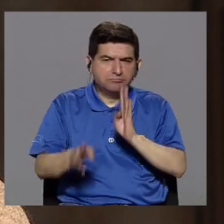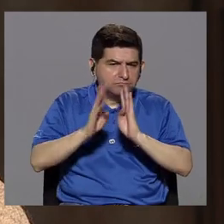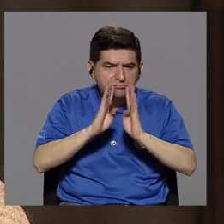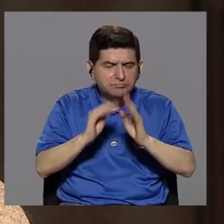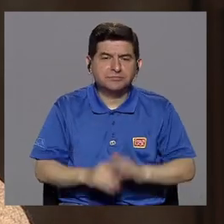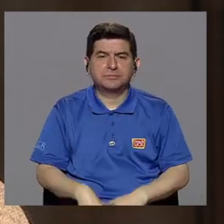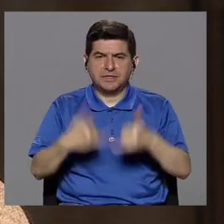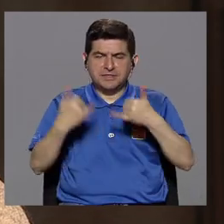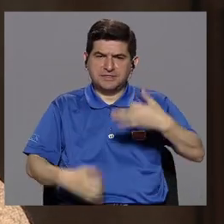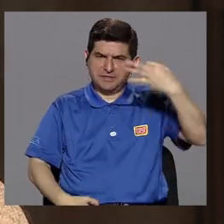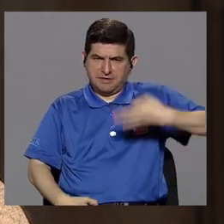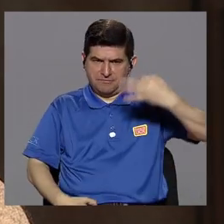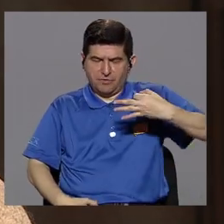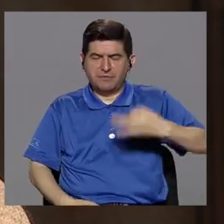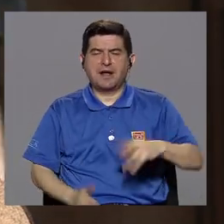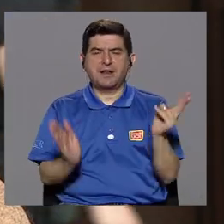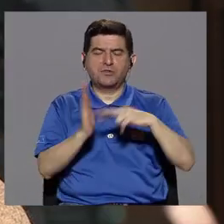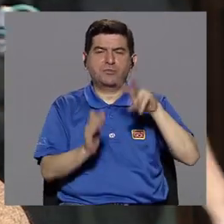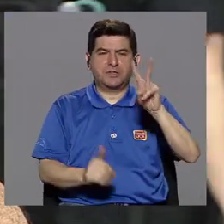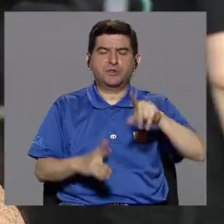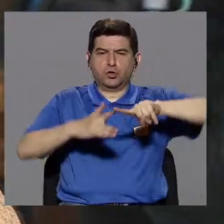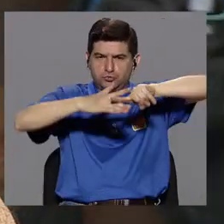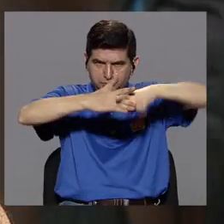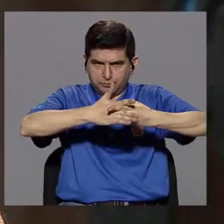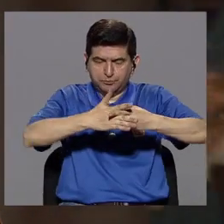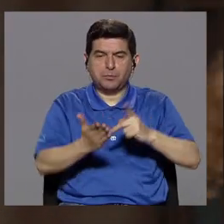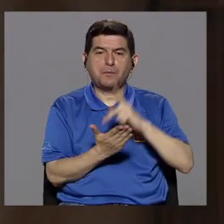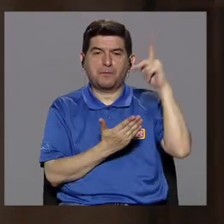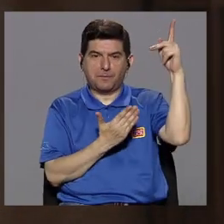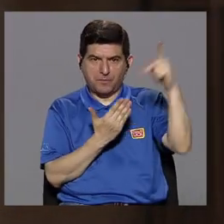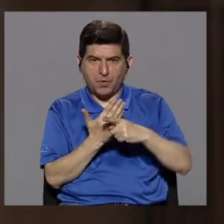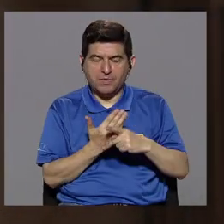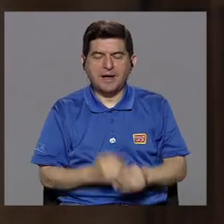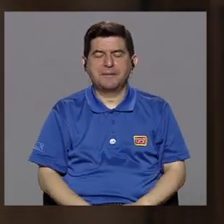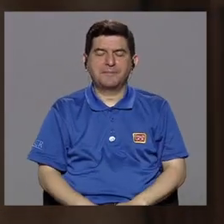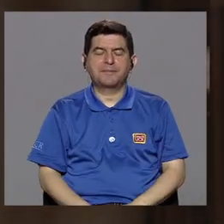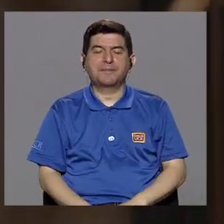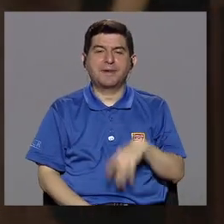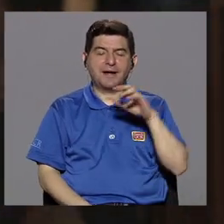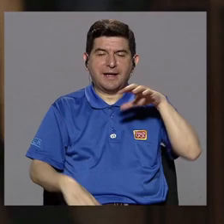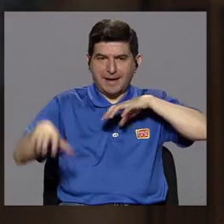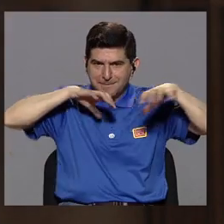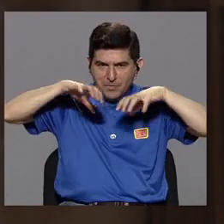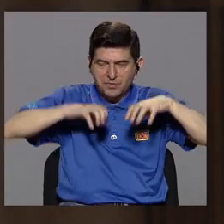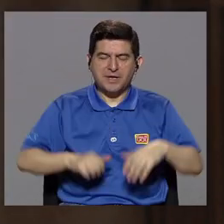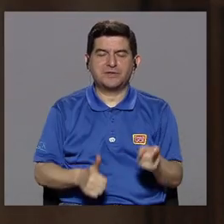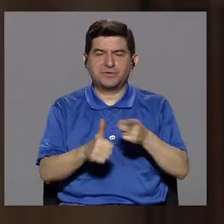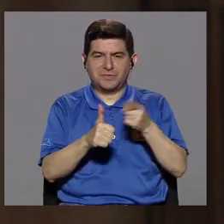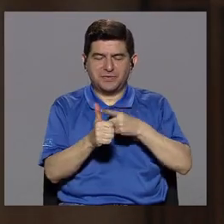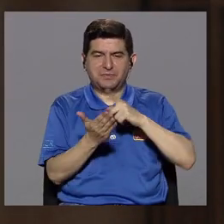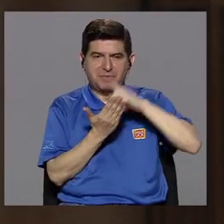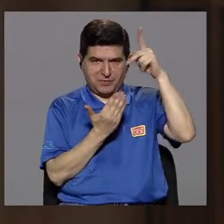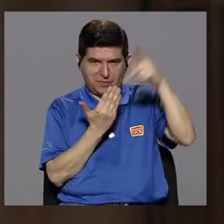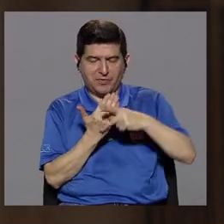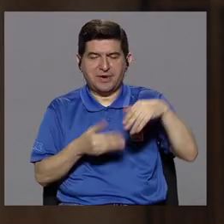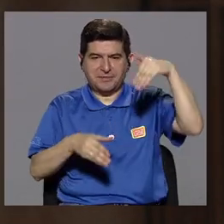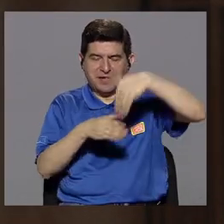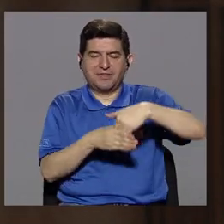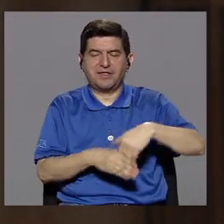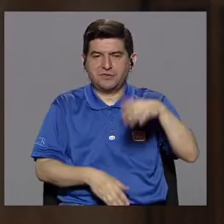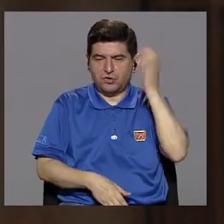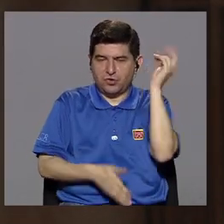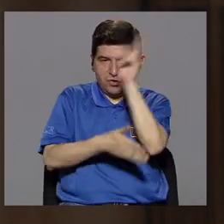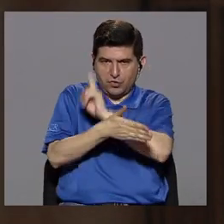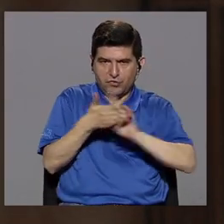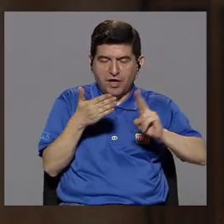ya arrancamos formalmente en el 2002 con el programa En Movimiento, que fue nuestro primer programa radiofónico en Radio U, y